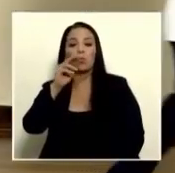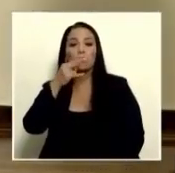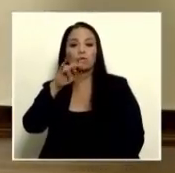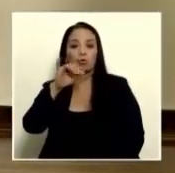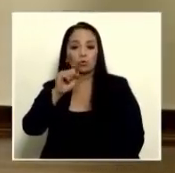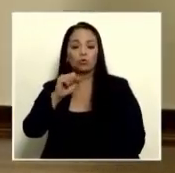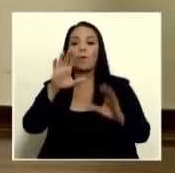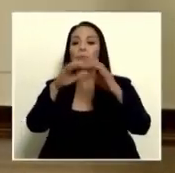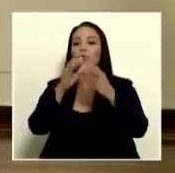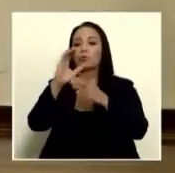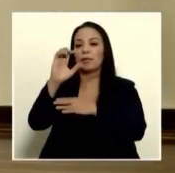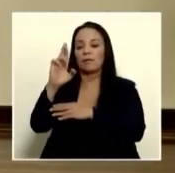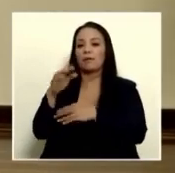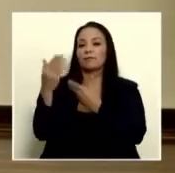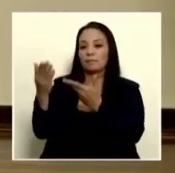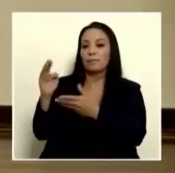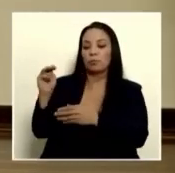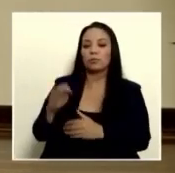del Mundo CR